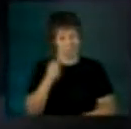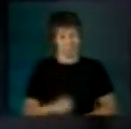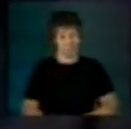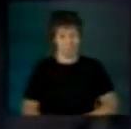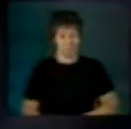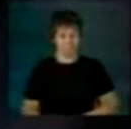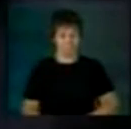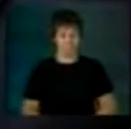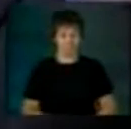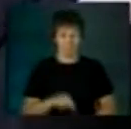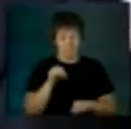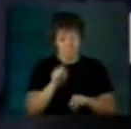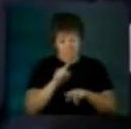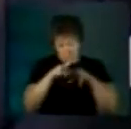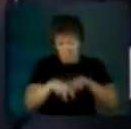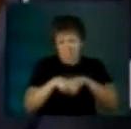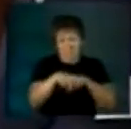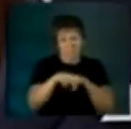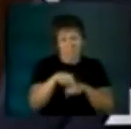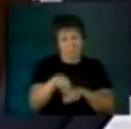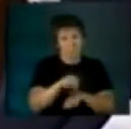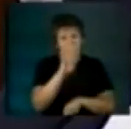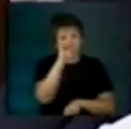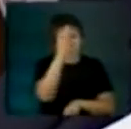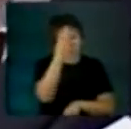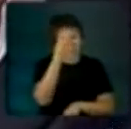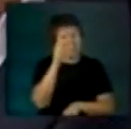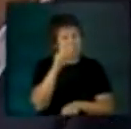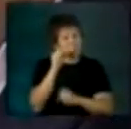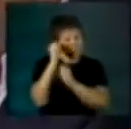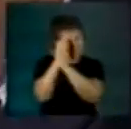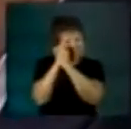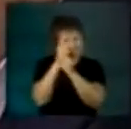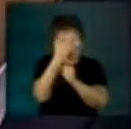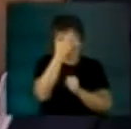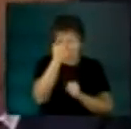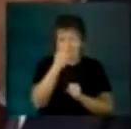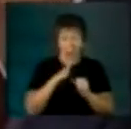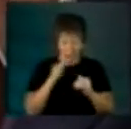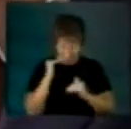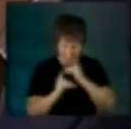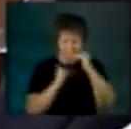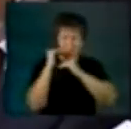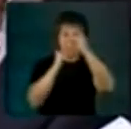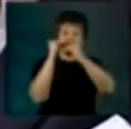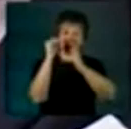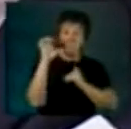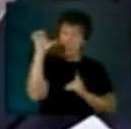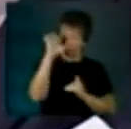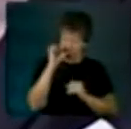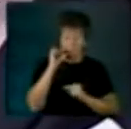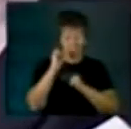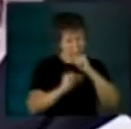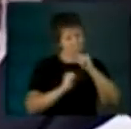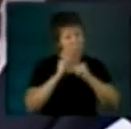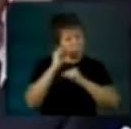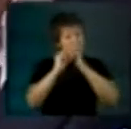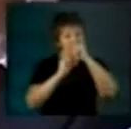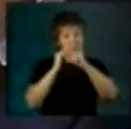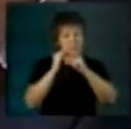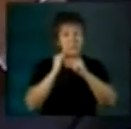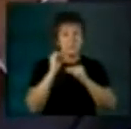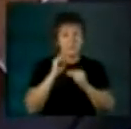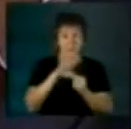El agro uruguayo está viviendo una revolución tecnológica y empresarial creciendo muy por encima del